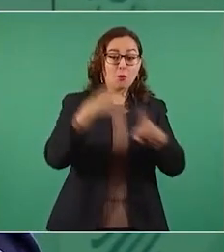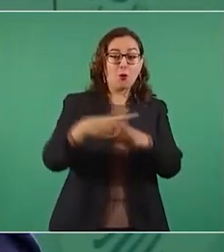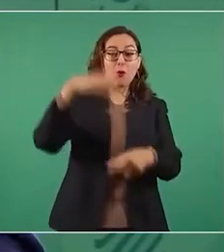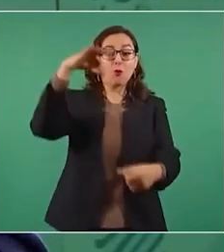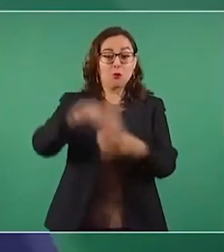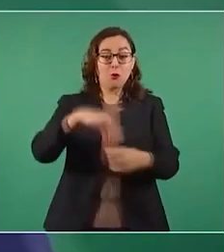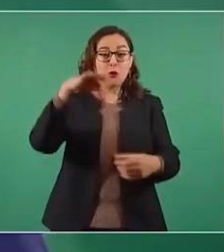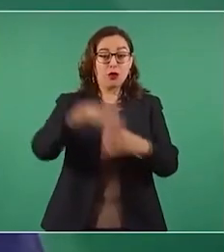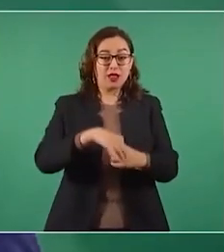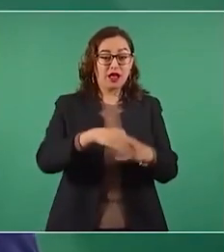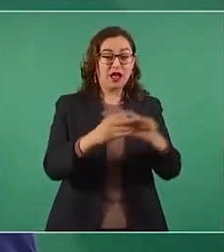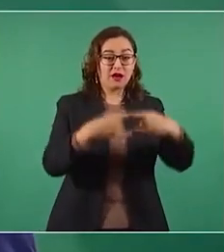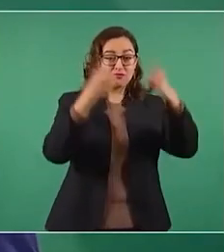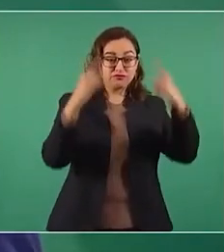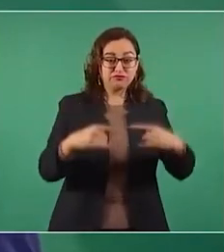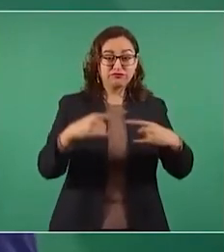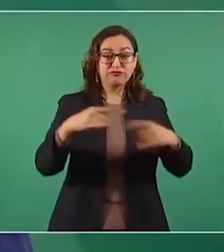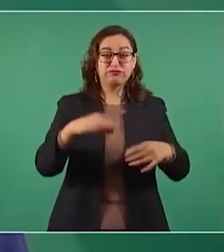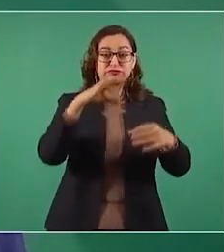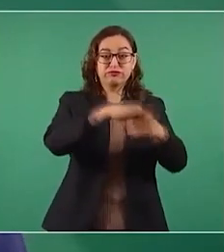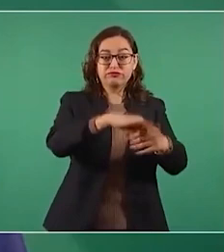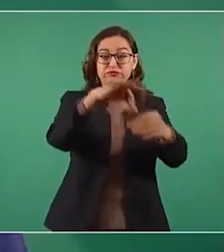voto, casilla por casilla.